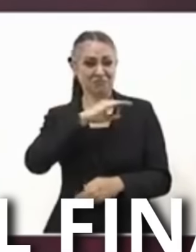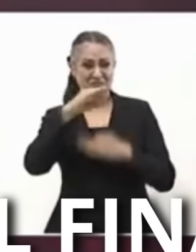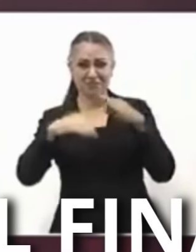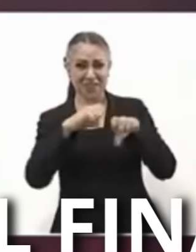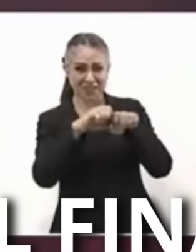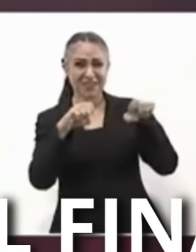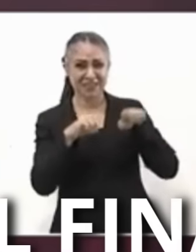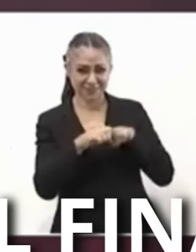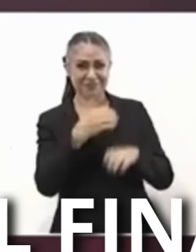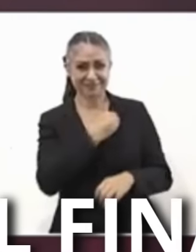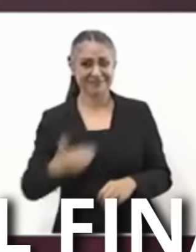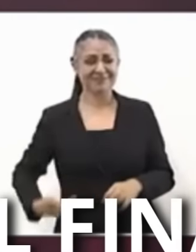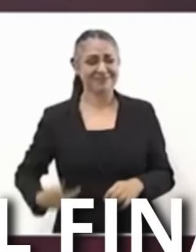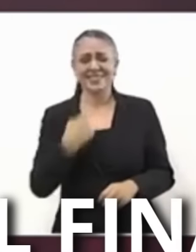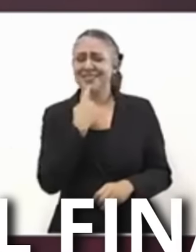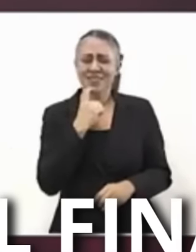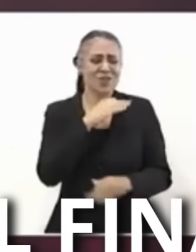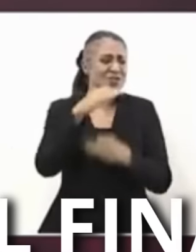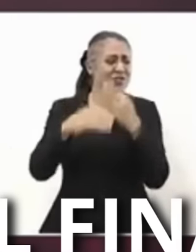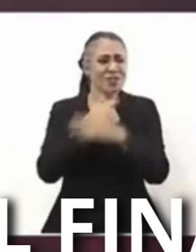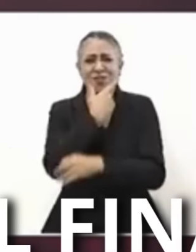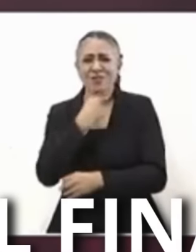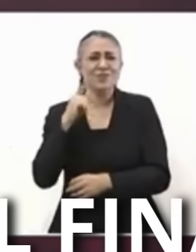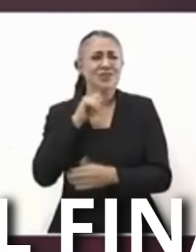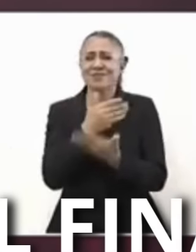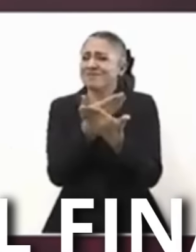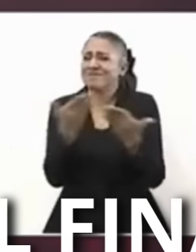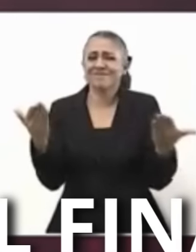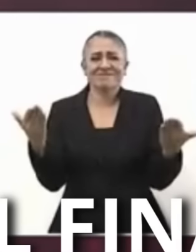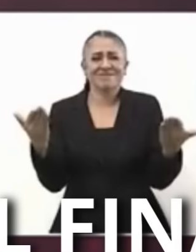Andrés Manuel López Obrador, a todas y a todos ustedes